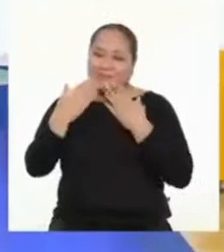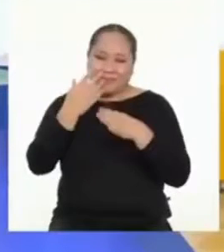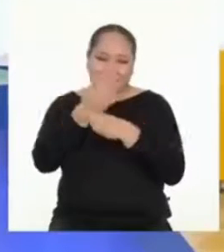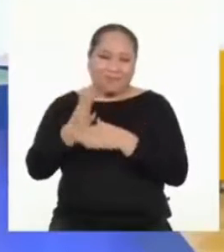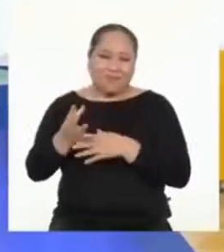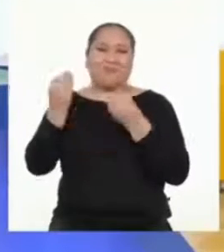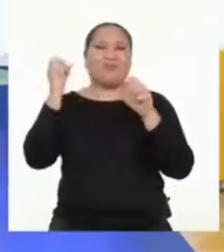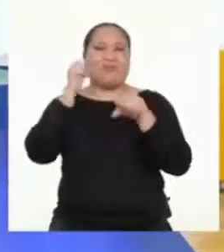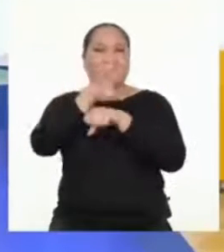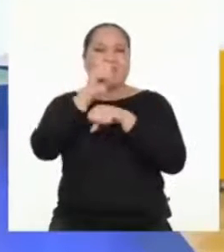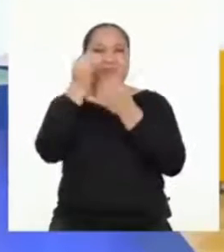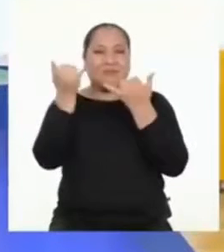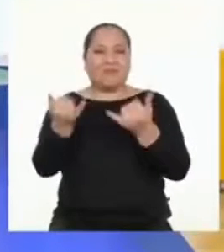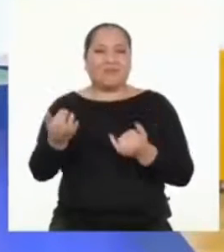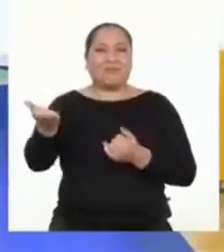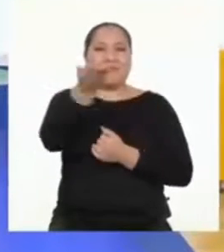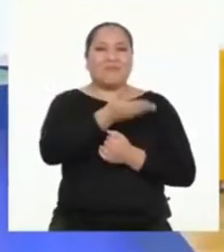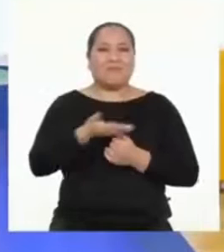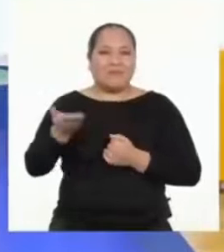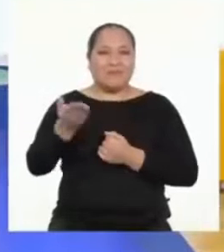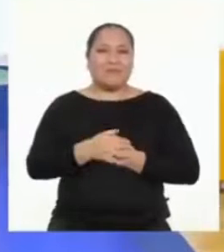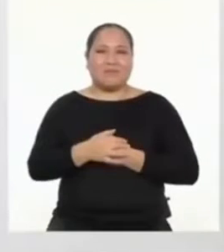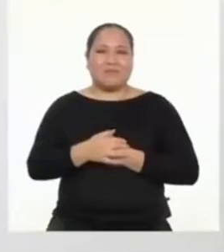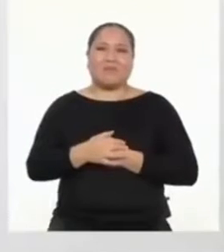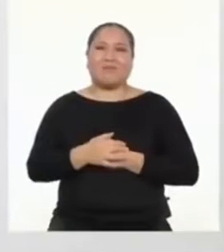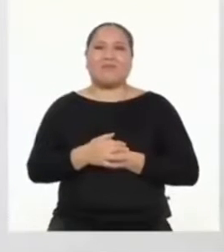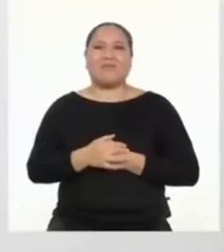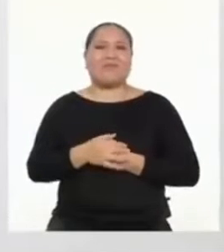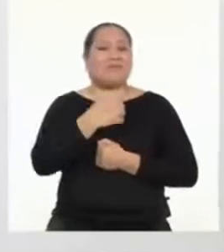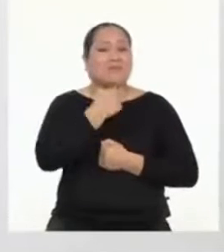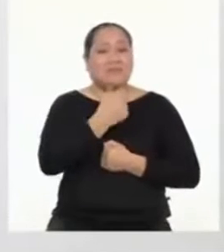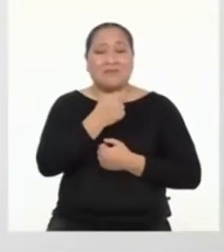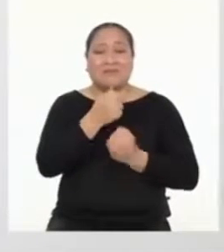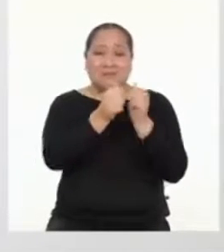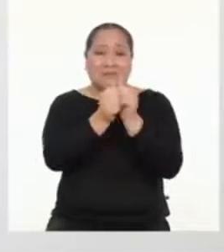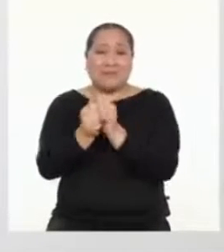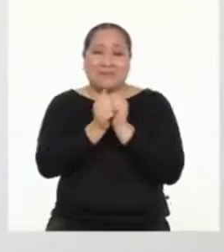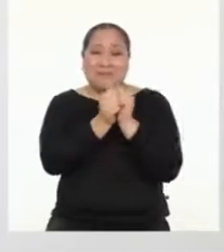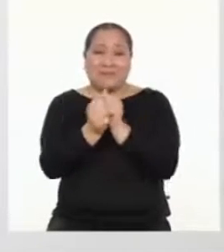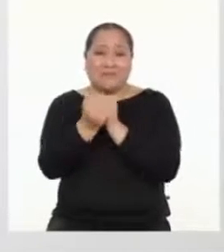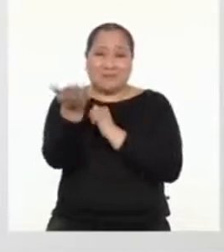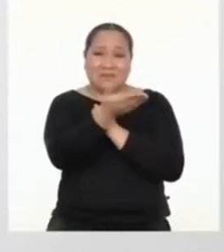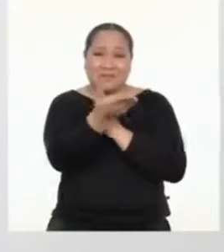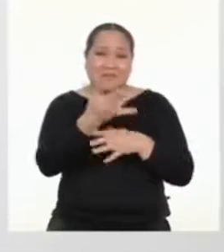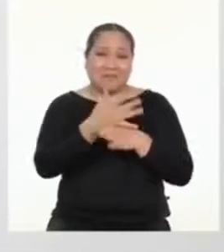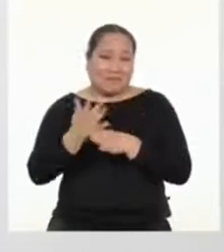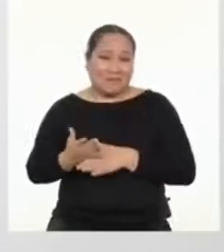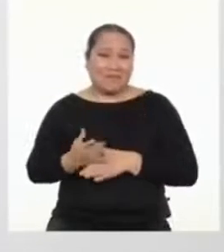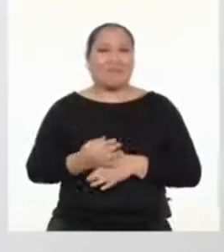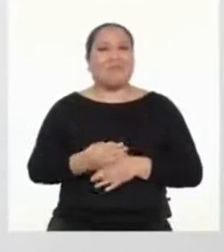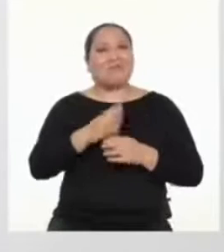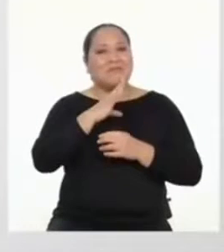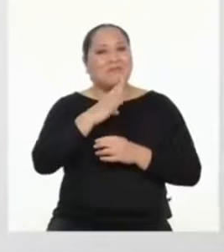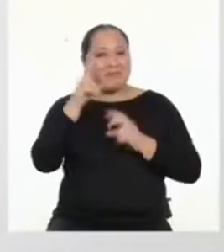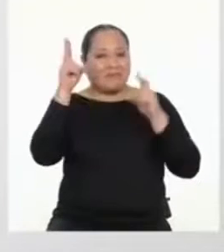compartir tantos consejos hoy día con todas nosotras y nosotros. Me ha encantado estar con ustedes hoy para hablar de un